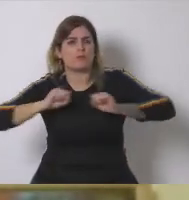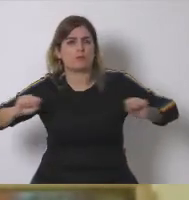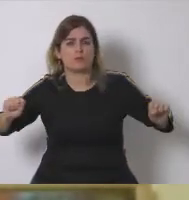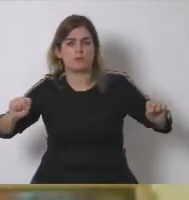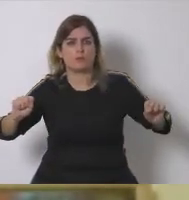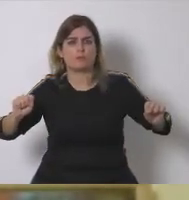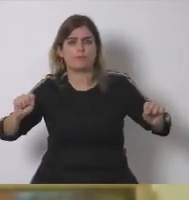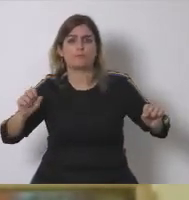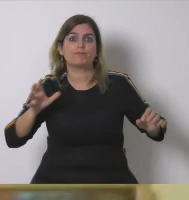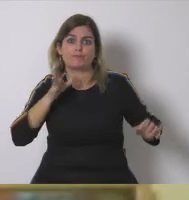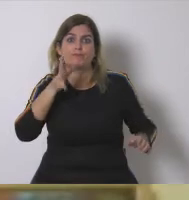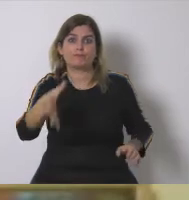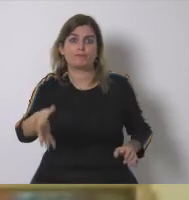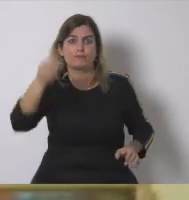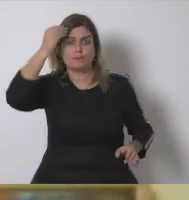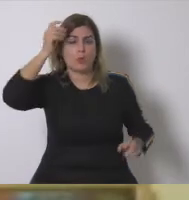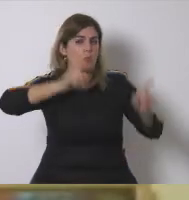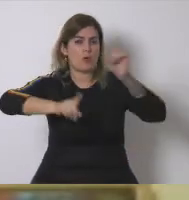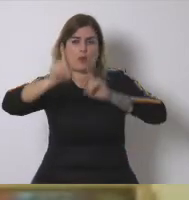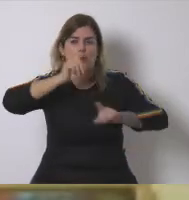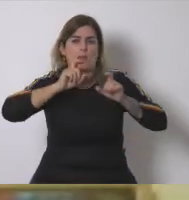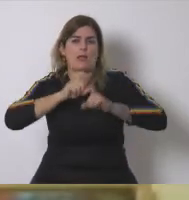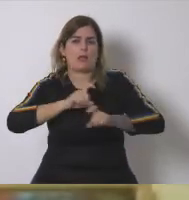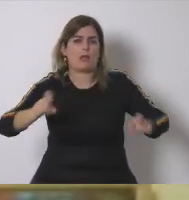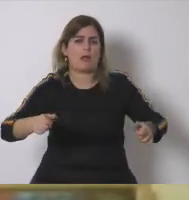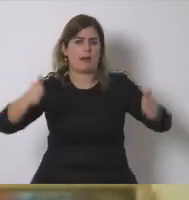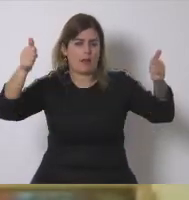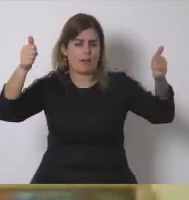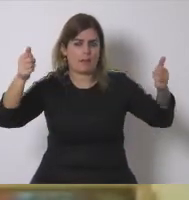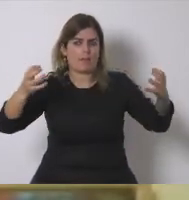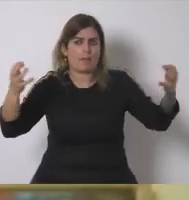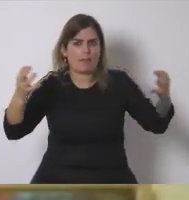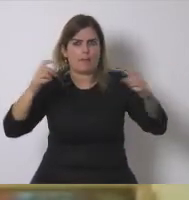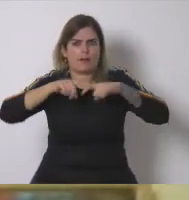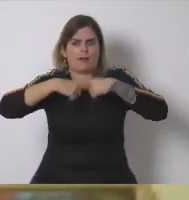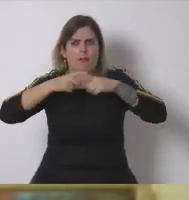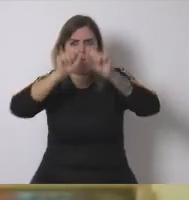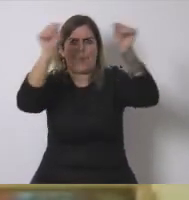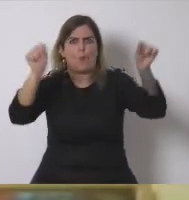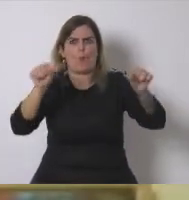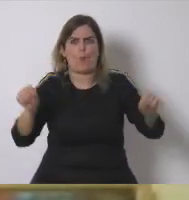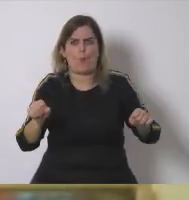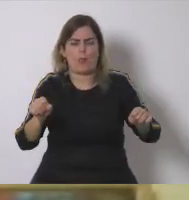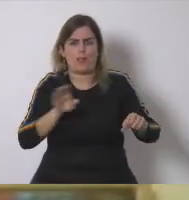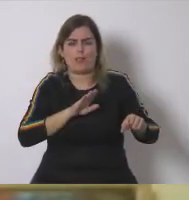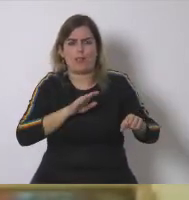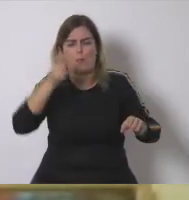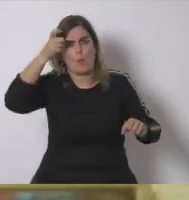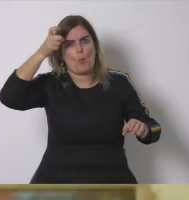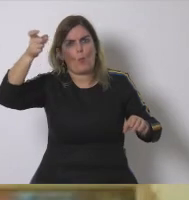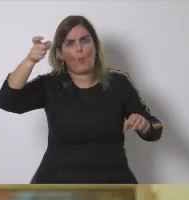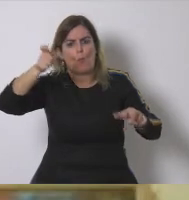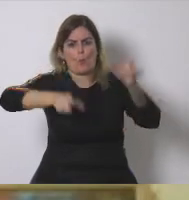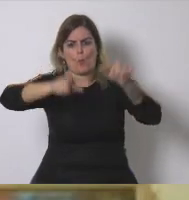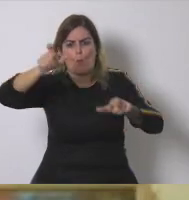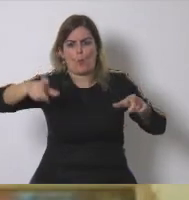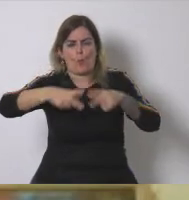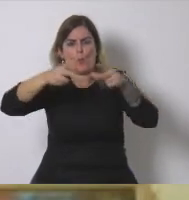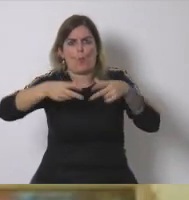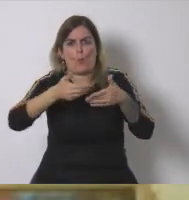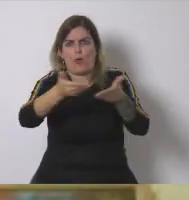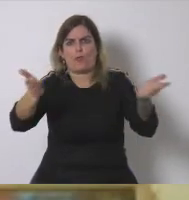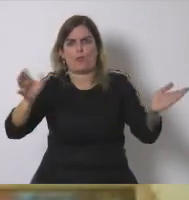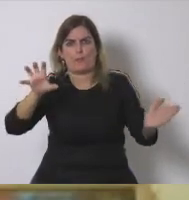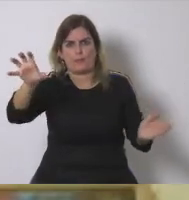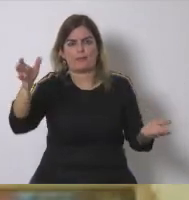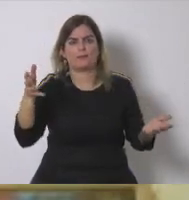comer a toda la ciudad por eso el problema es mucho más complejo y pasa por una reflexión del modelo demográfico